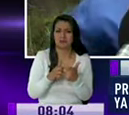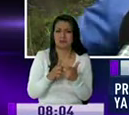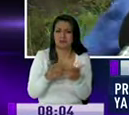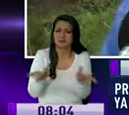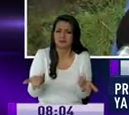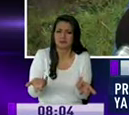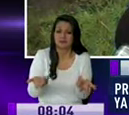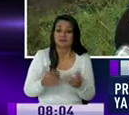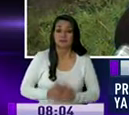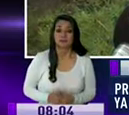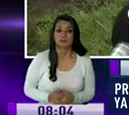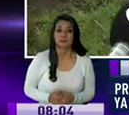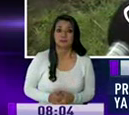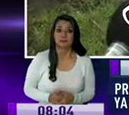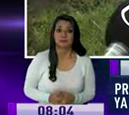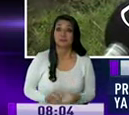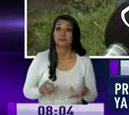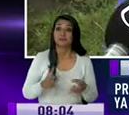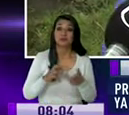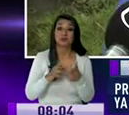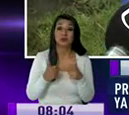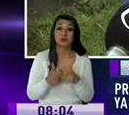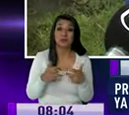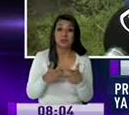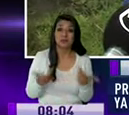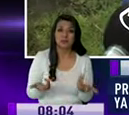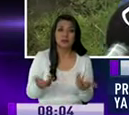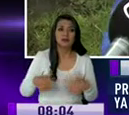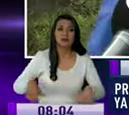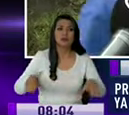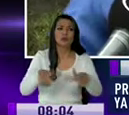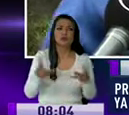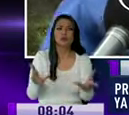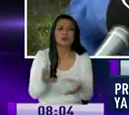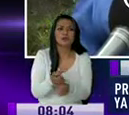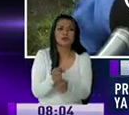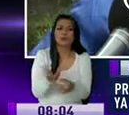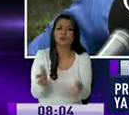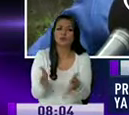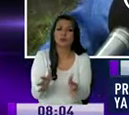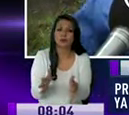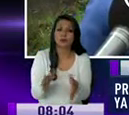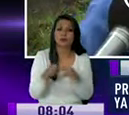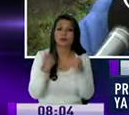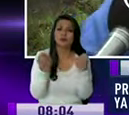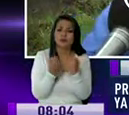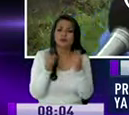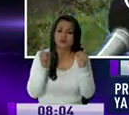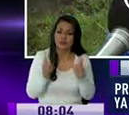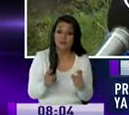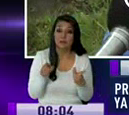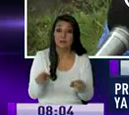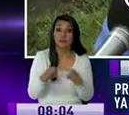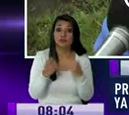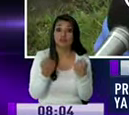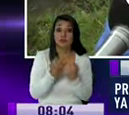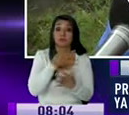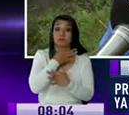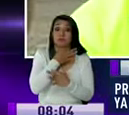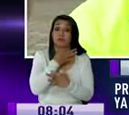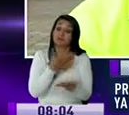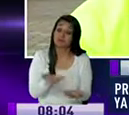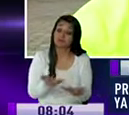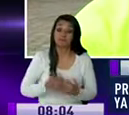todo el problema más grave, la inseguridad que se va dando dentro de una sociedad que teme de esta gente.